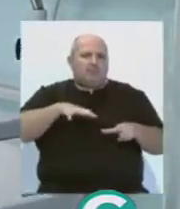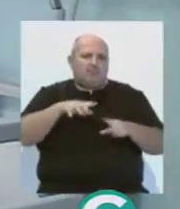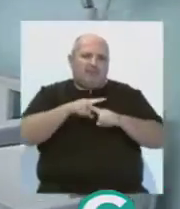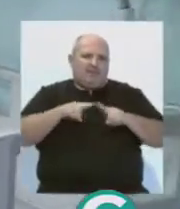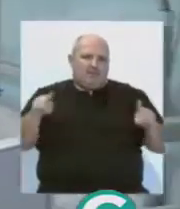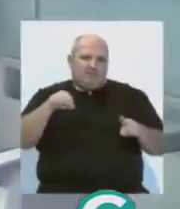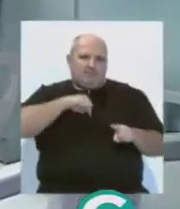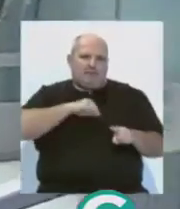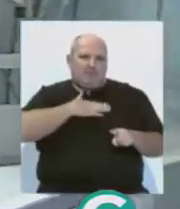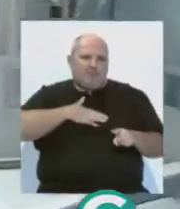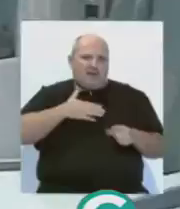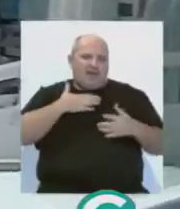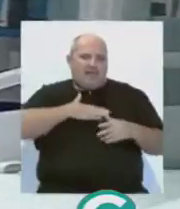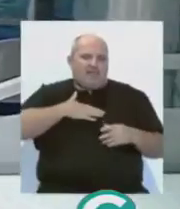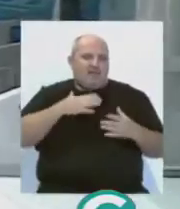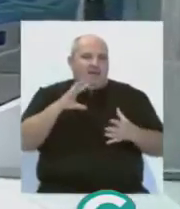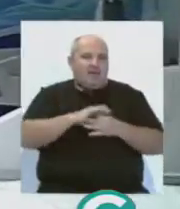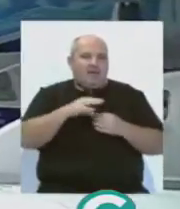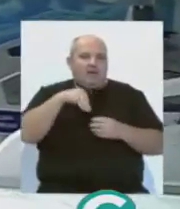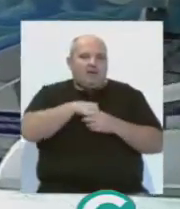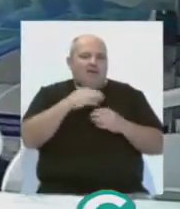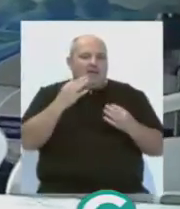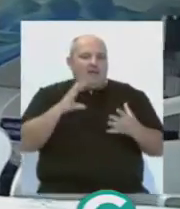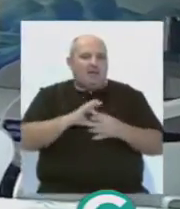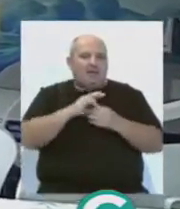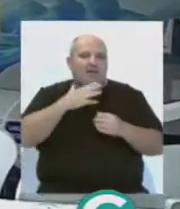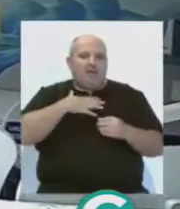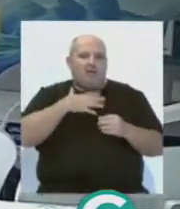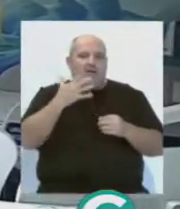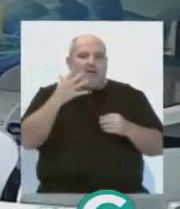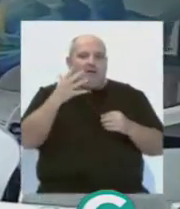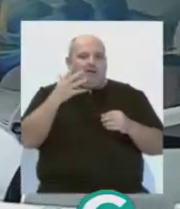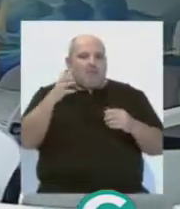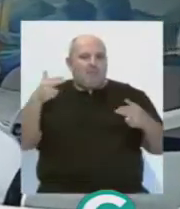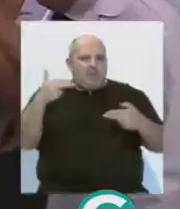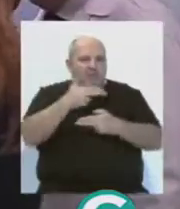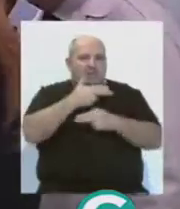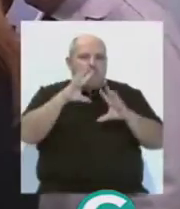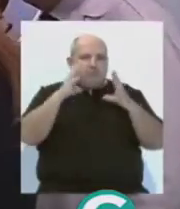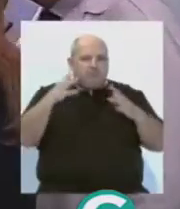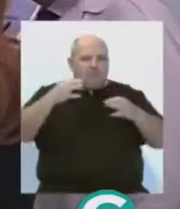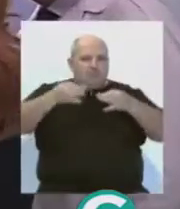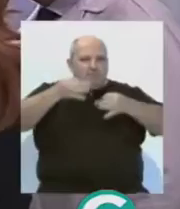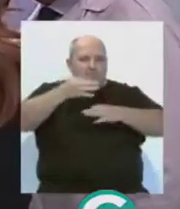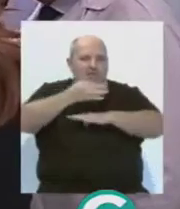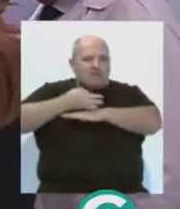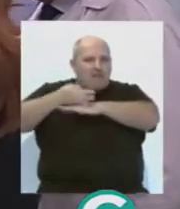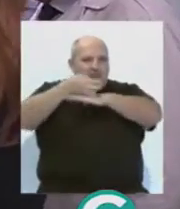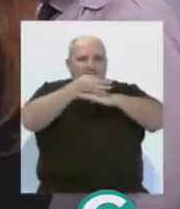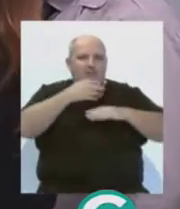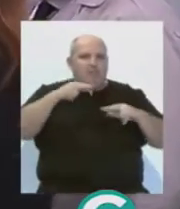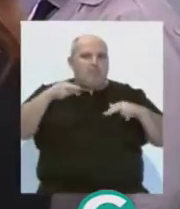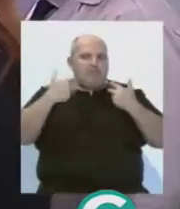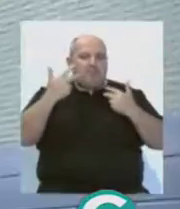distinto al de un centro hospitalario y que les sumergirá en el fondo marino con peces de colores, islas misteriosas e incluso les